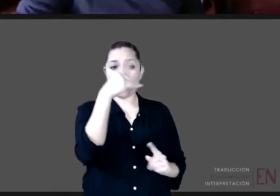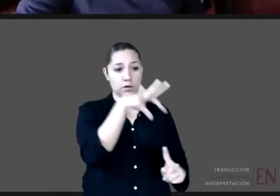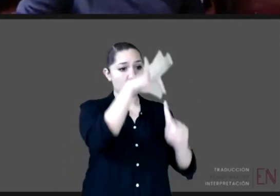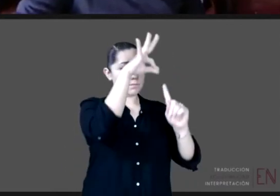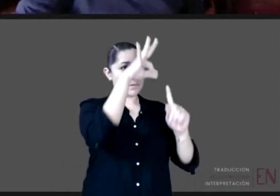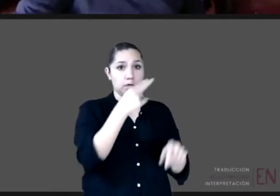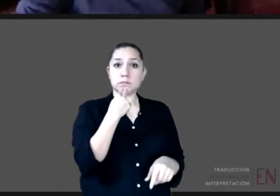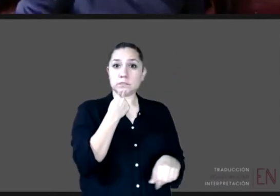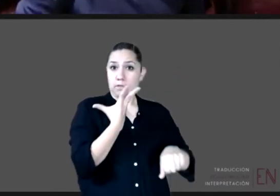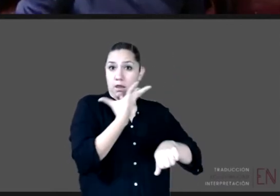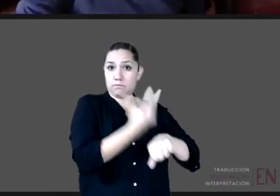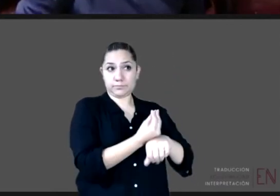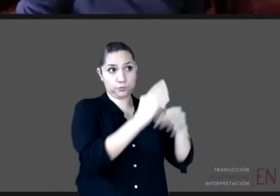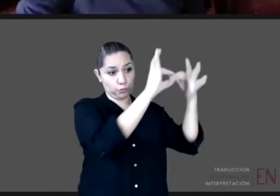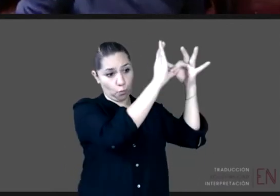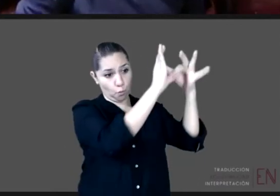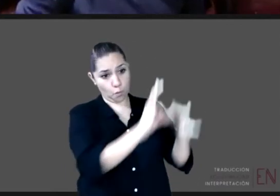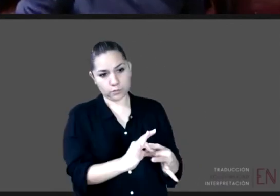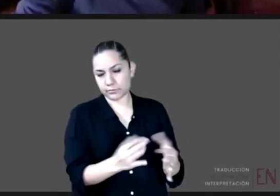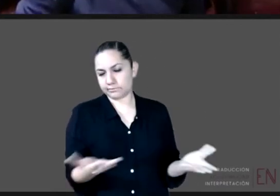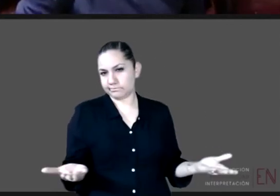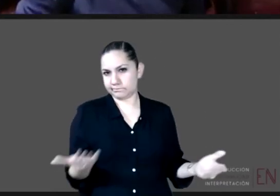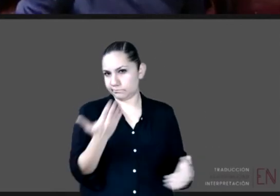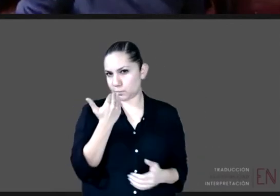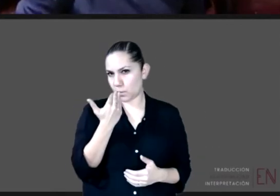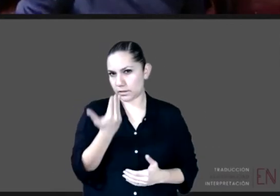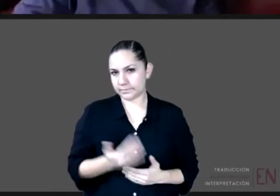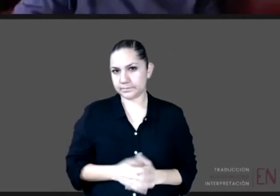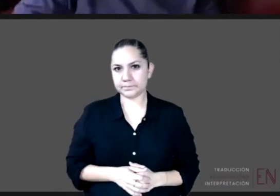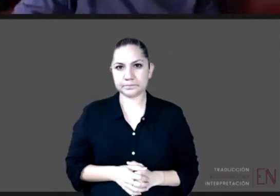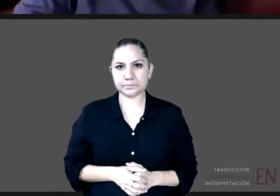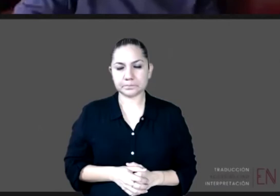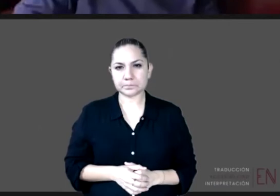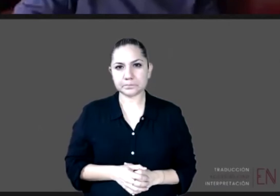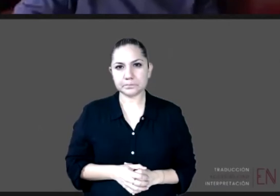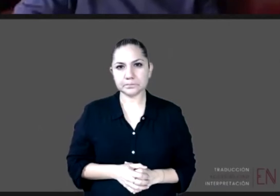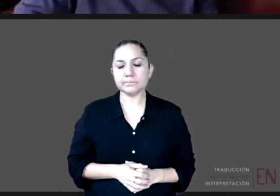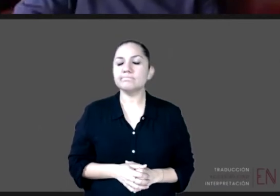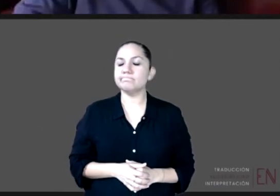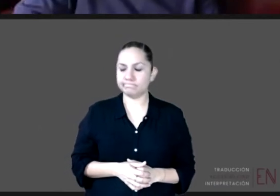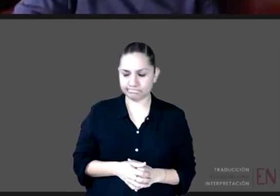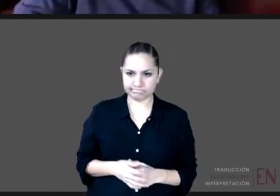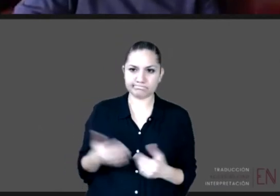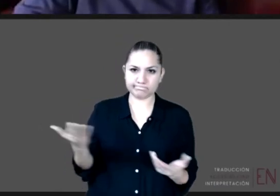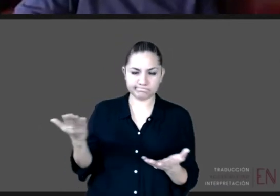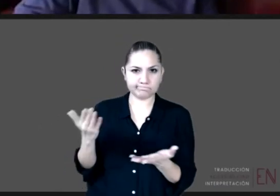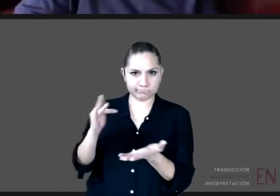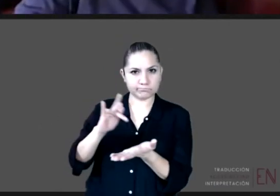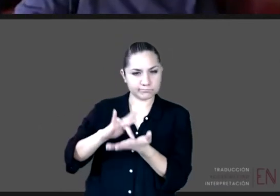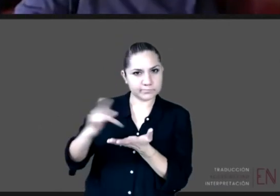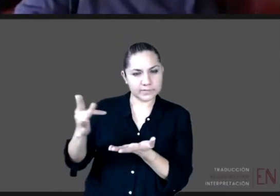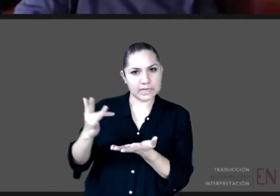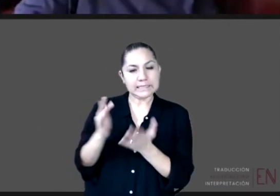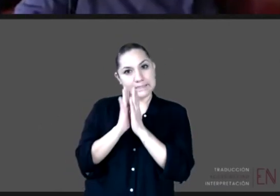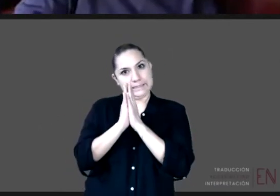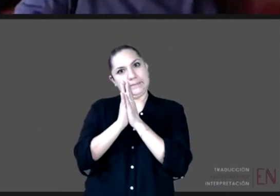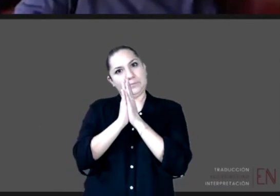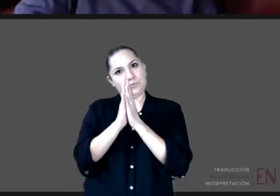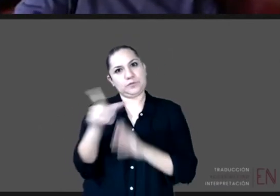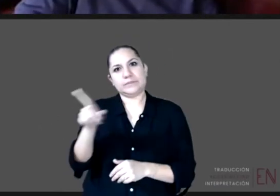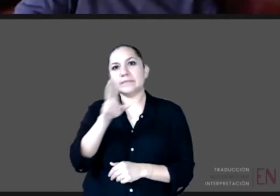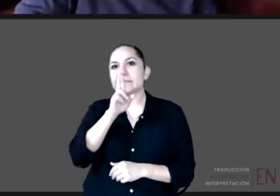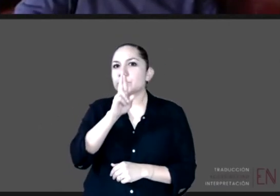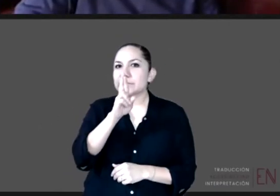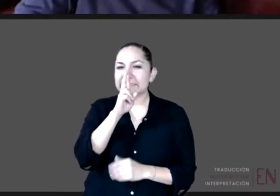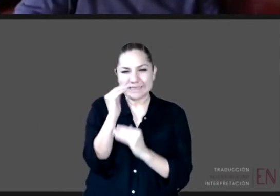Me están fallando las reglas del juego. Les encargo mucho respuestas de máximo dos minutos,